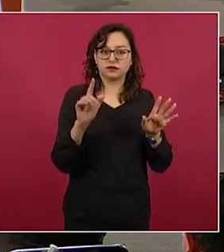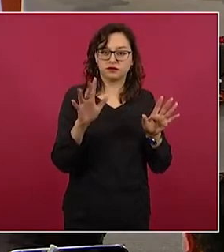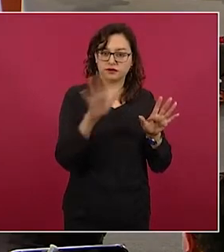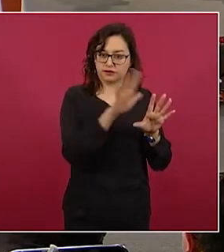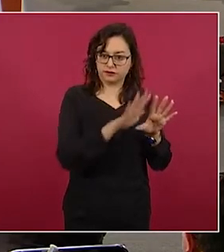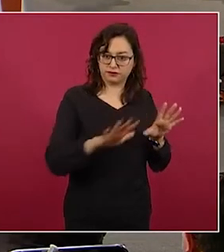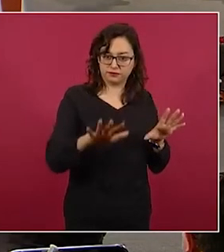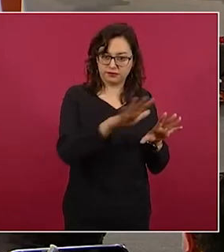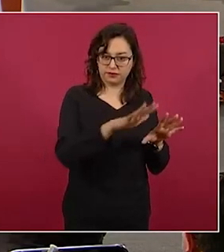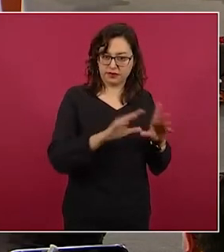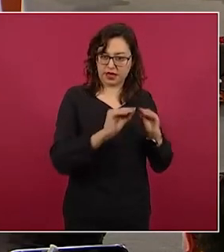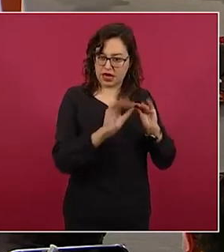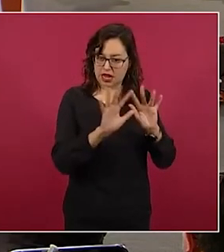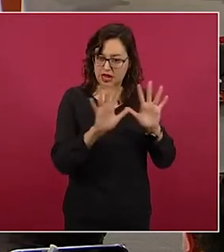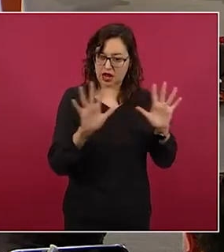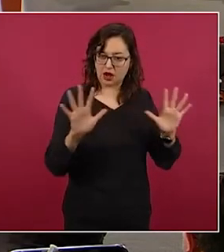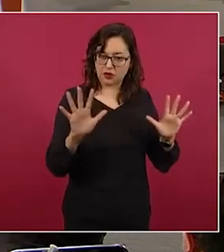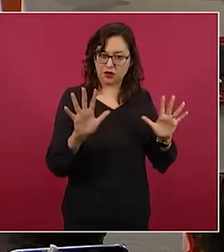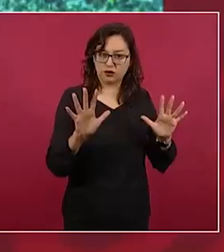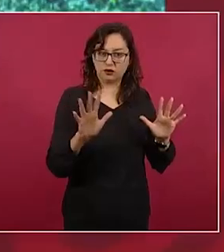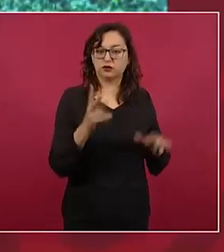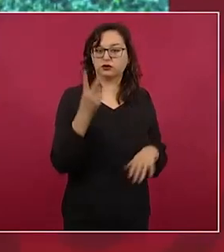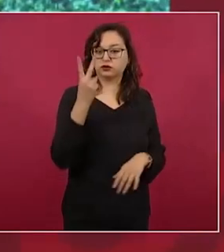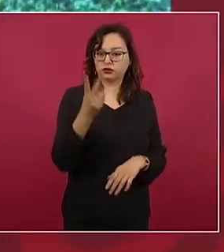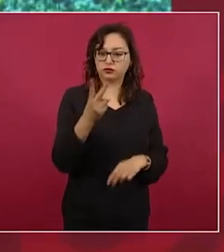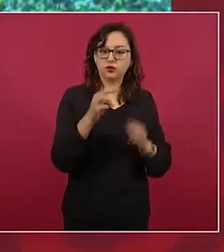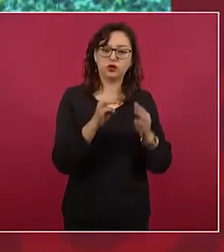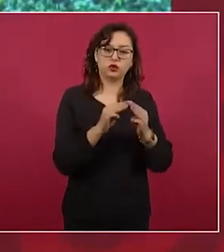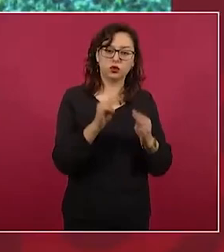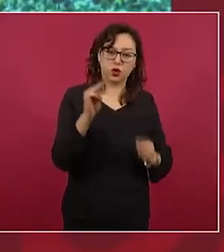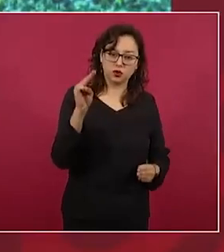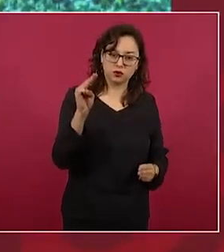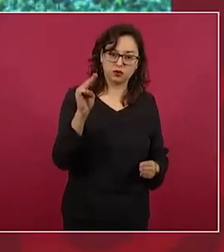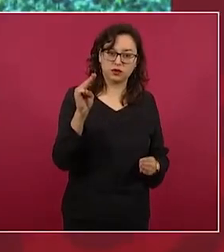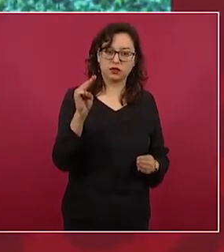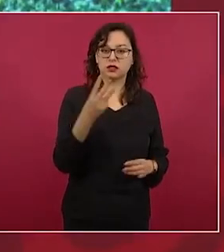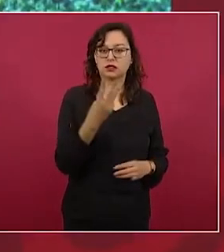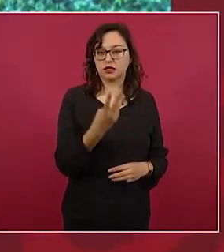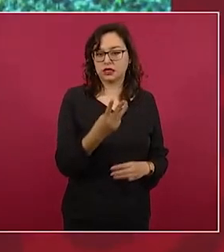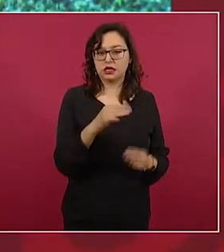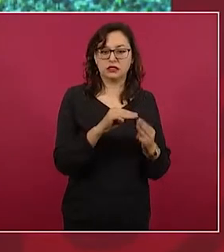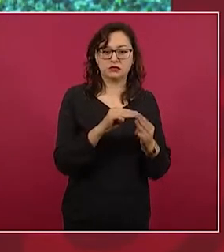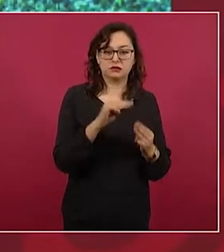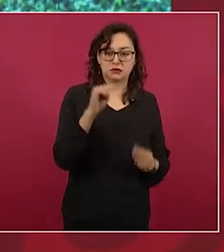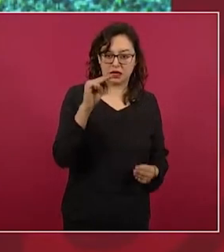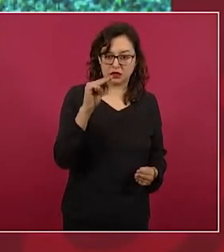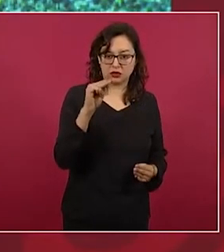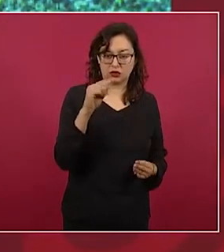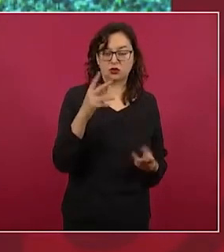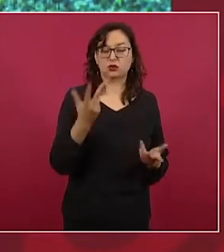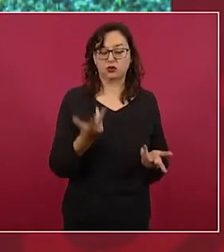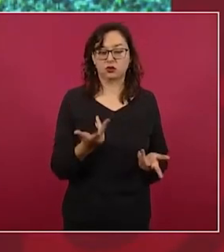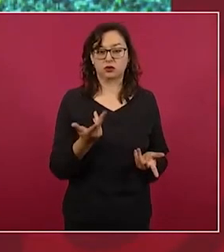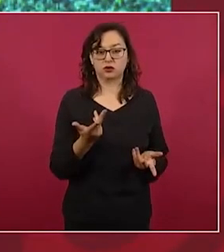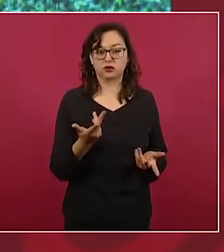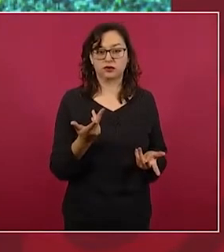esto es de dos metros tres… Bueno, por esto